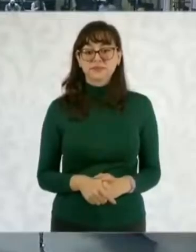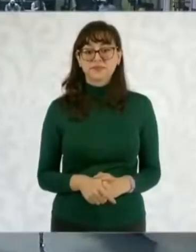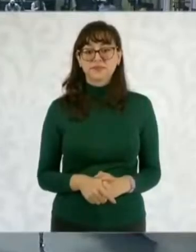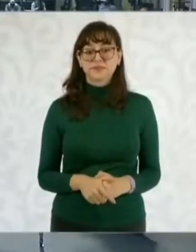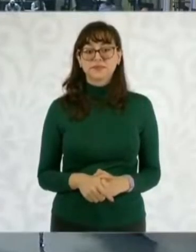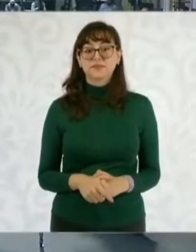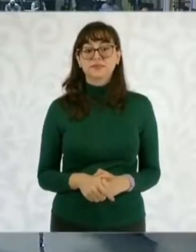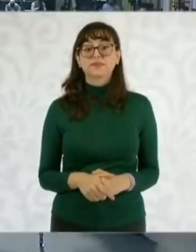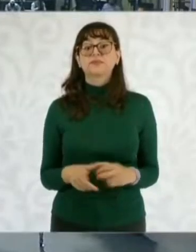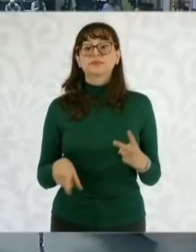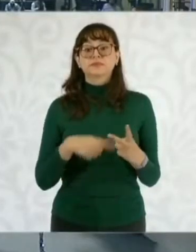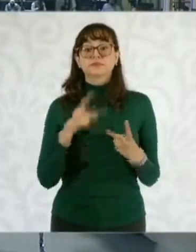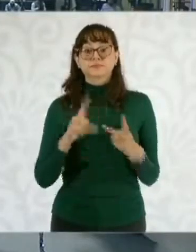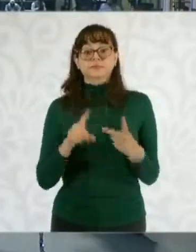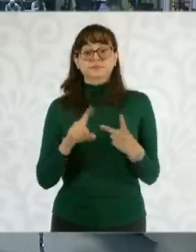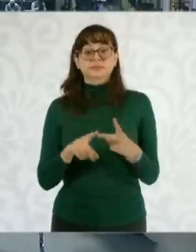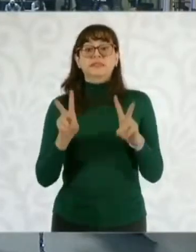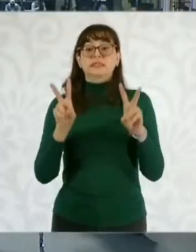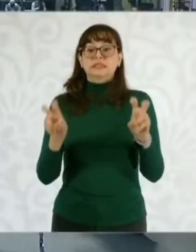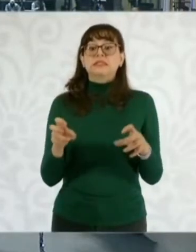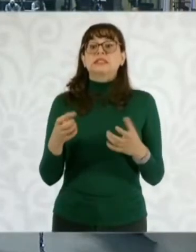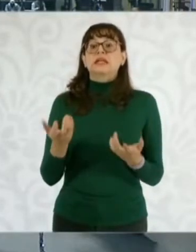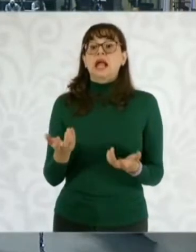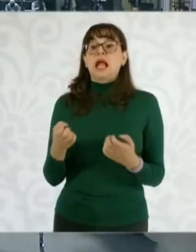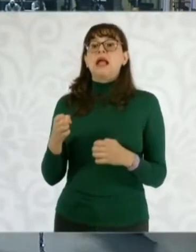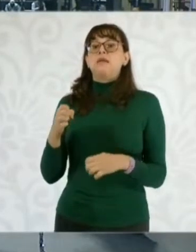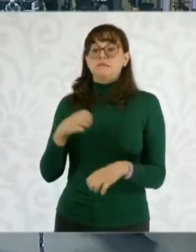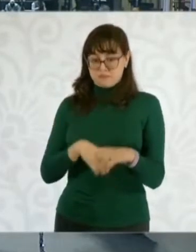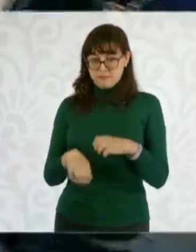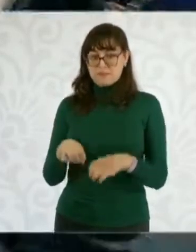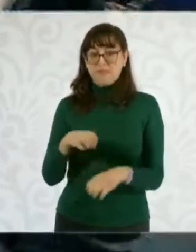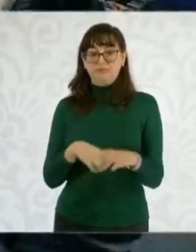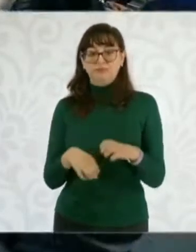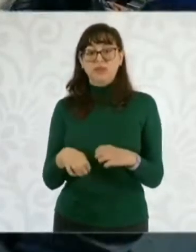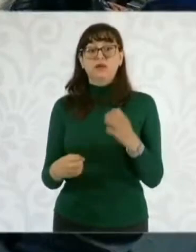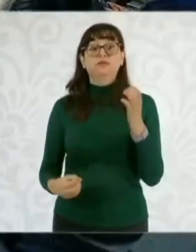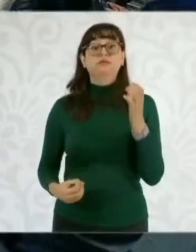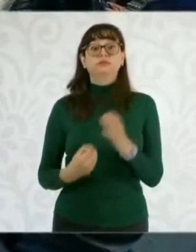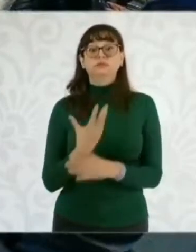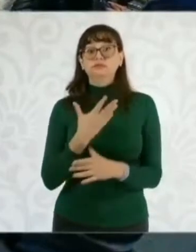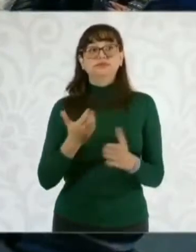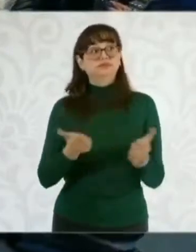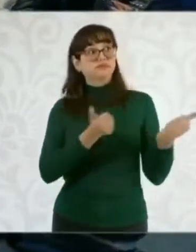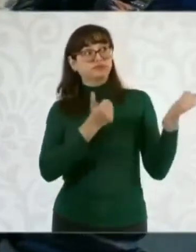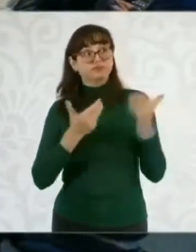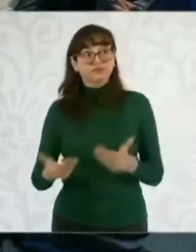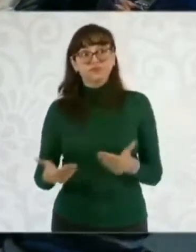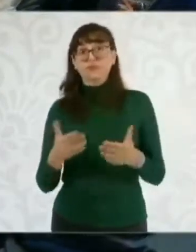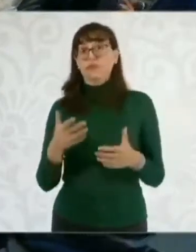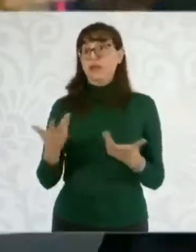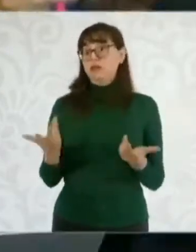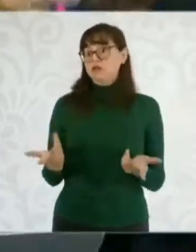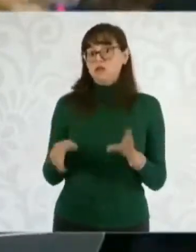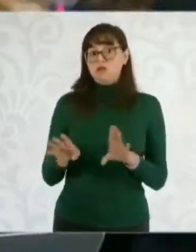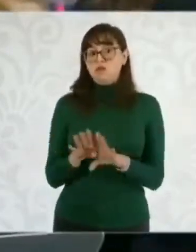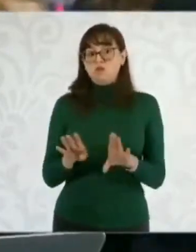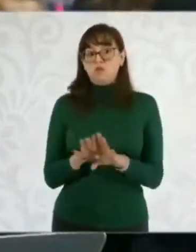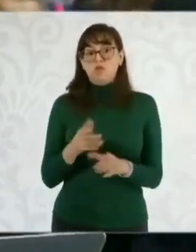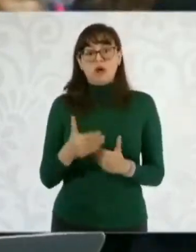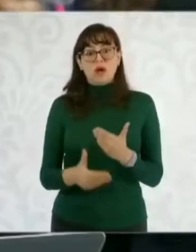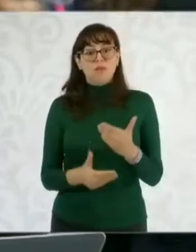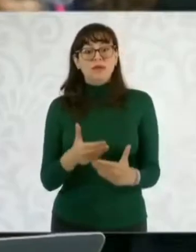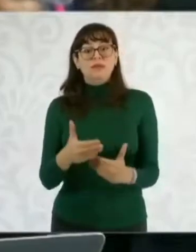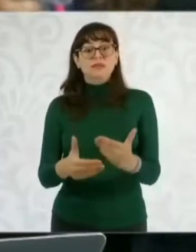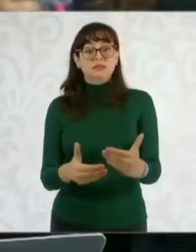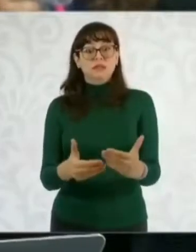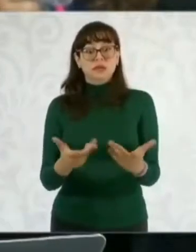El tema de relocalización de empresas, el near-shoring, ¿cómo va el avance? Y si ya hay un… se ha